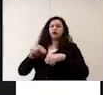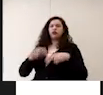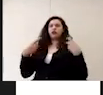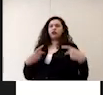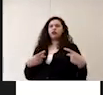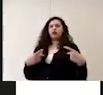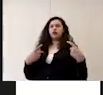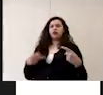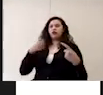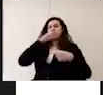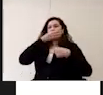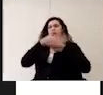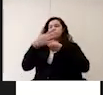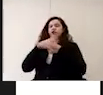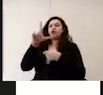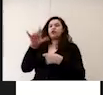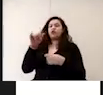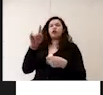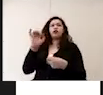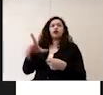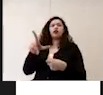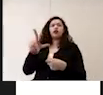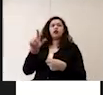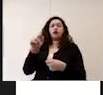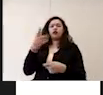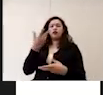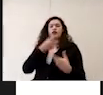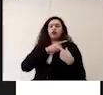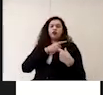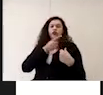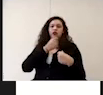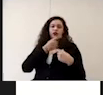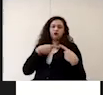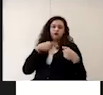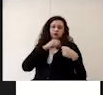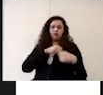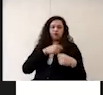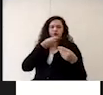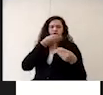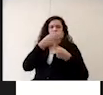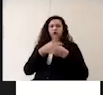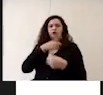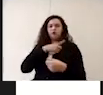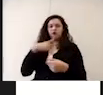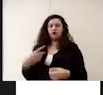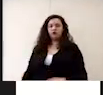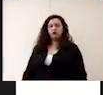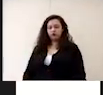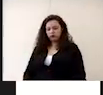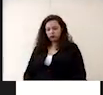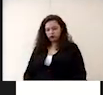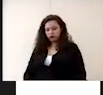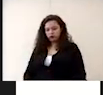el aviso al OCATEL y a la jurisdicción sanitaria correspondiente en cuanto a los